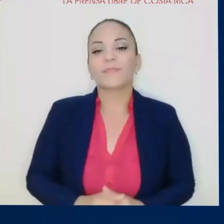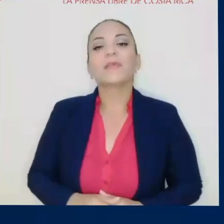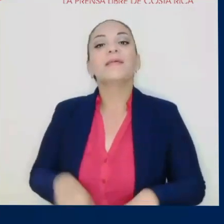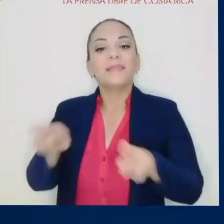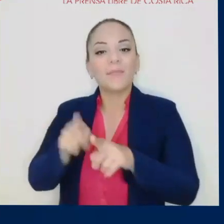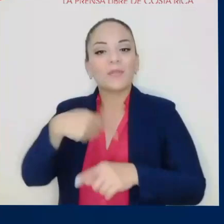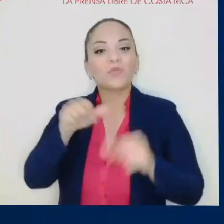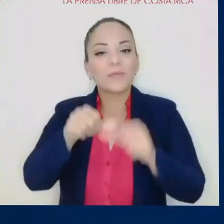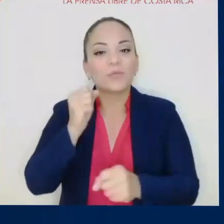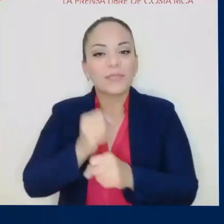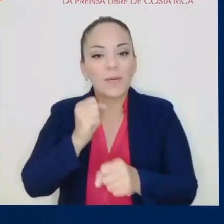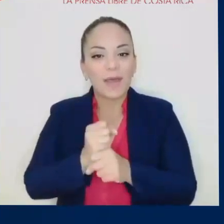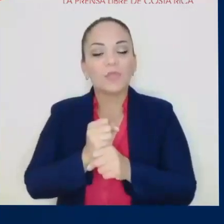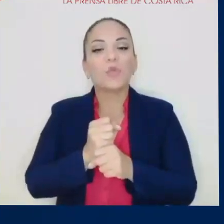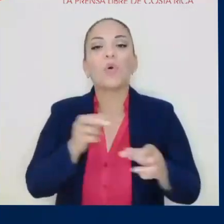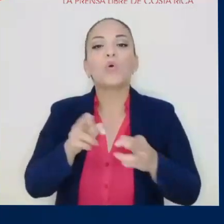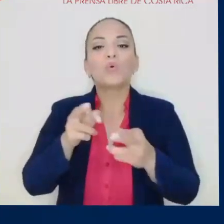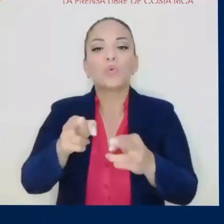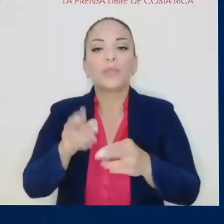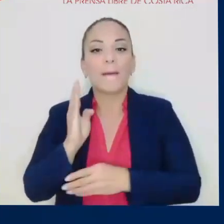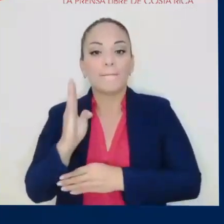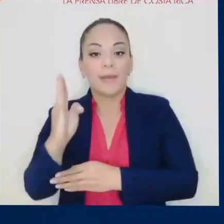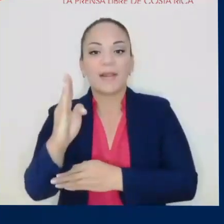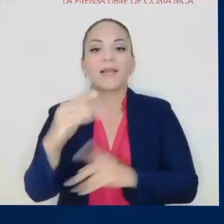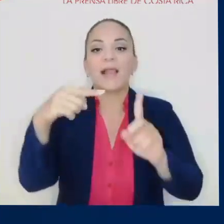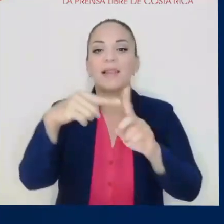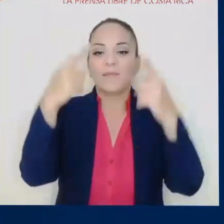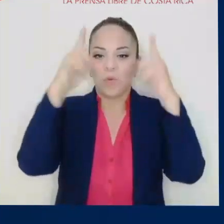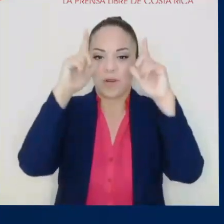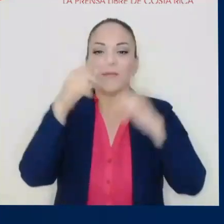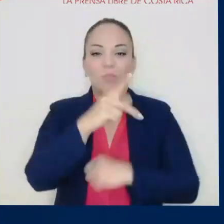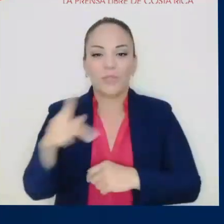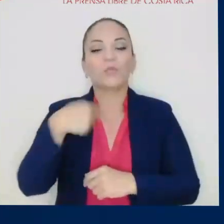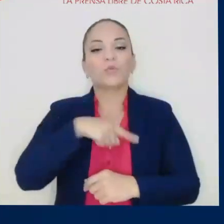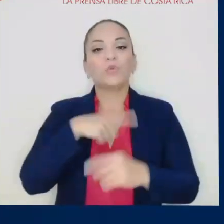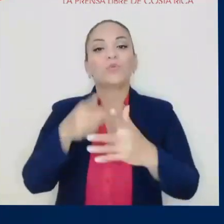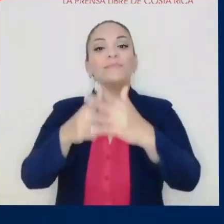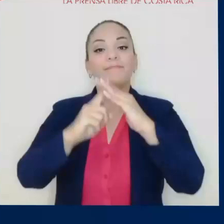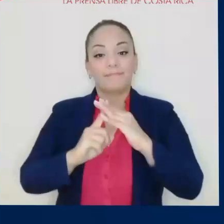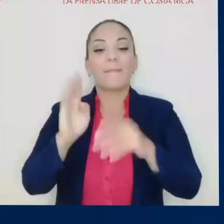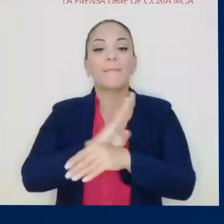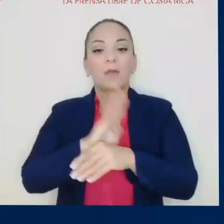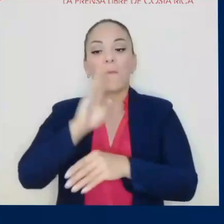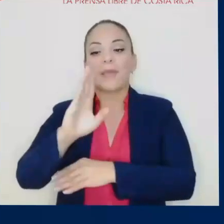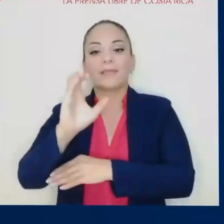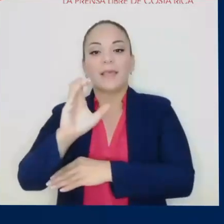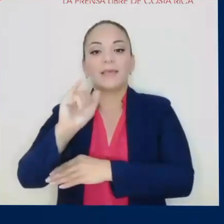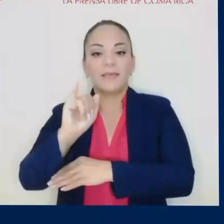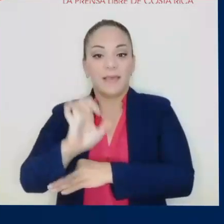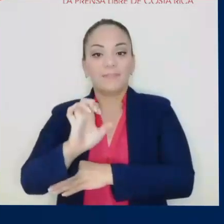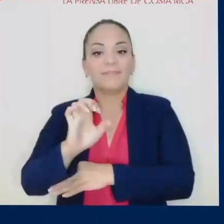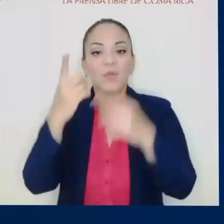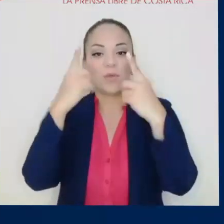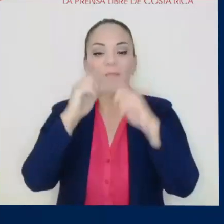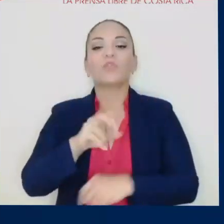También seguimos trabajando en la Ruta Barranca Limonal. Conseguimos ya un préstamo del Banco Centroamericano de